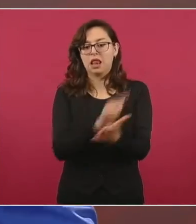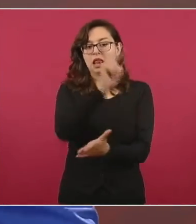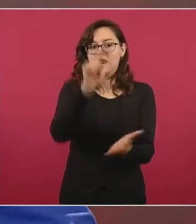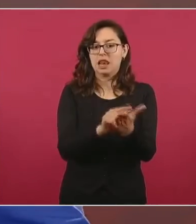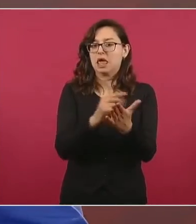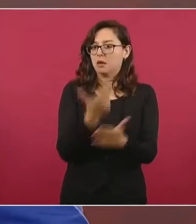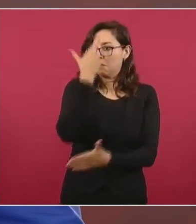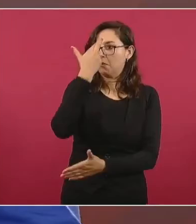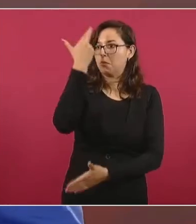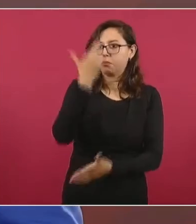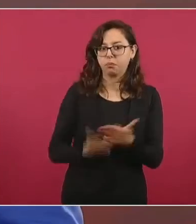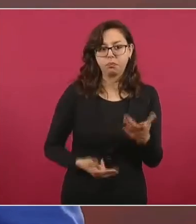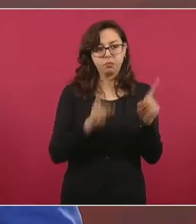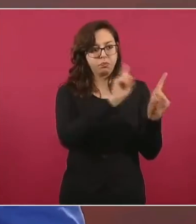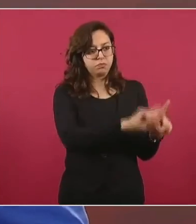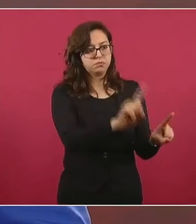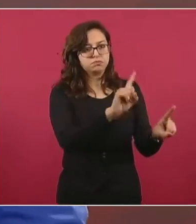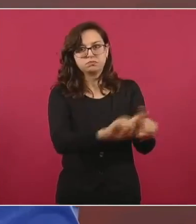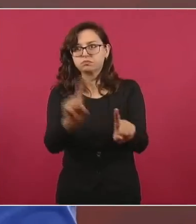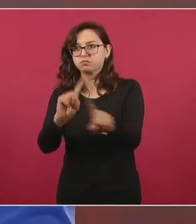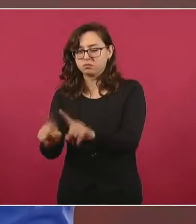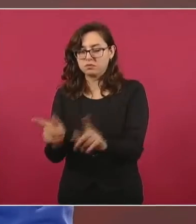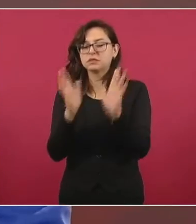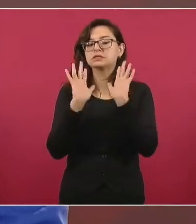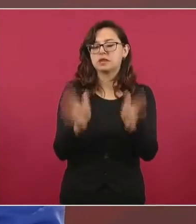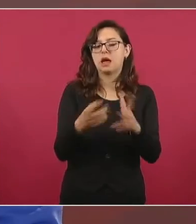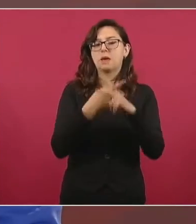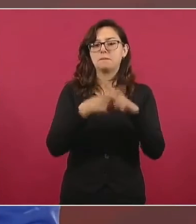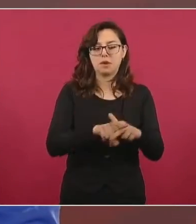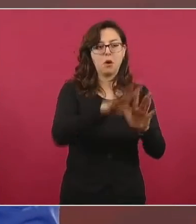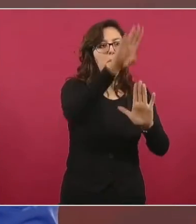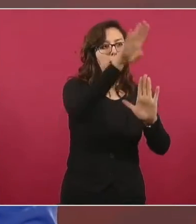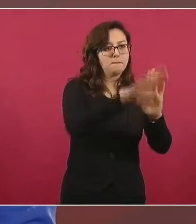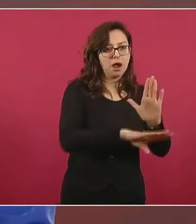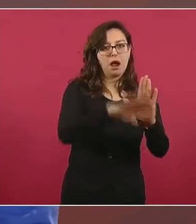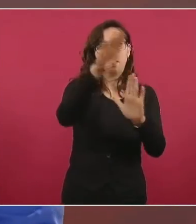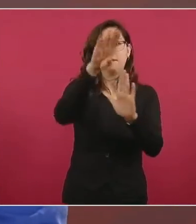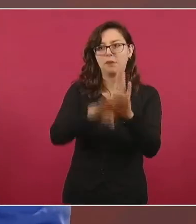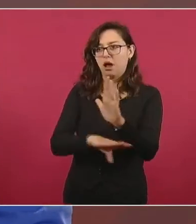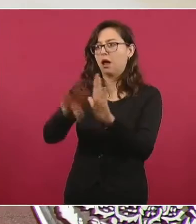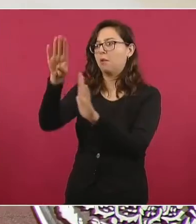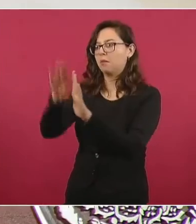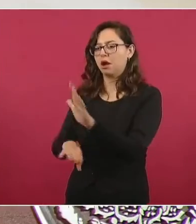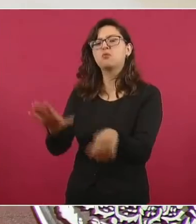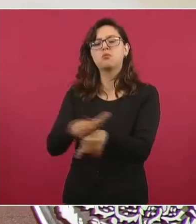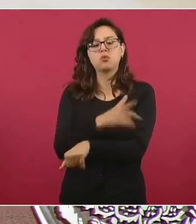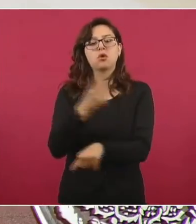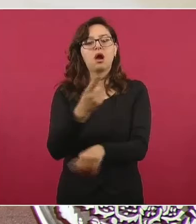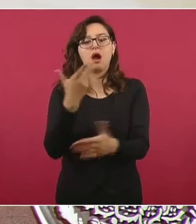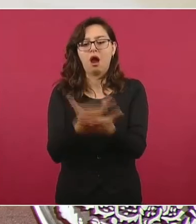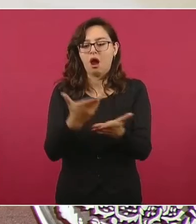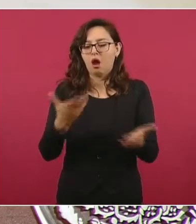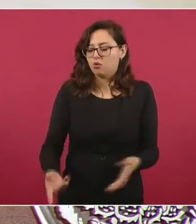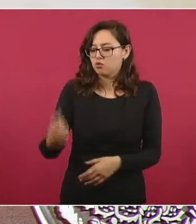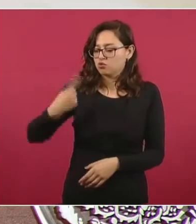delitos. Hoy se trabaja con estrategia, con inteligencia y con acciones concretas para dar tiros de